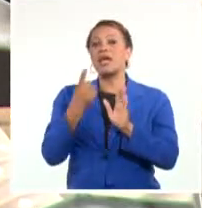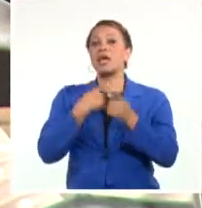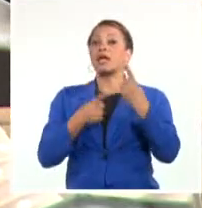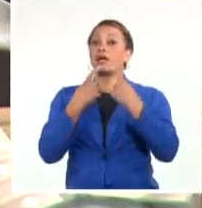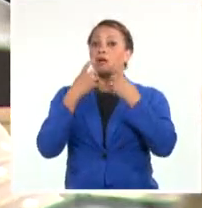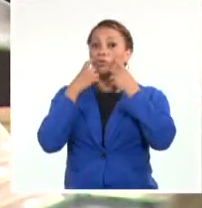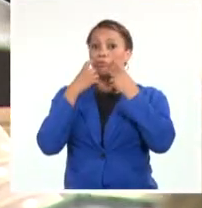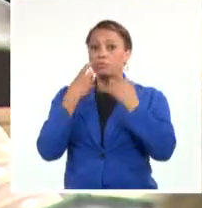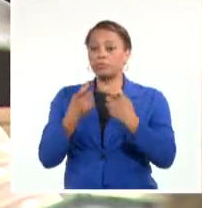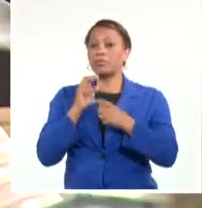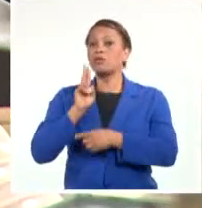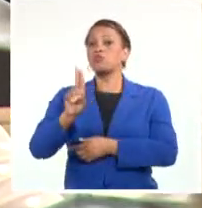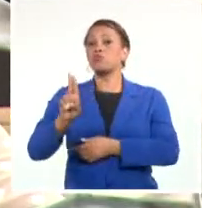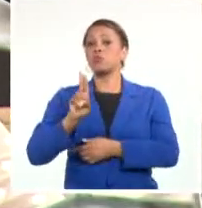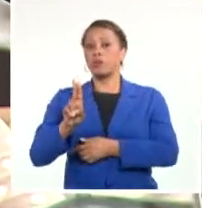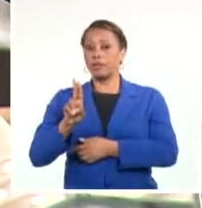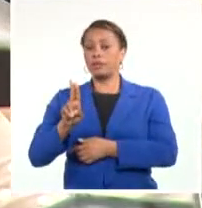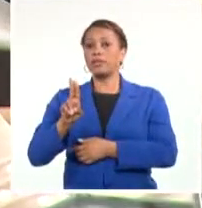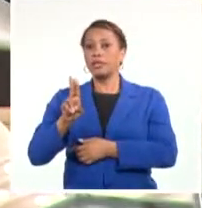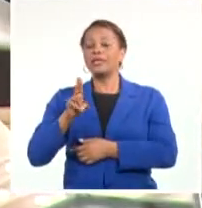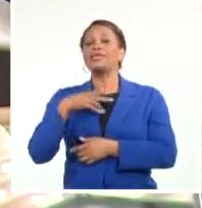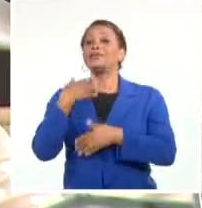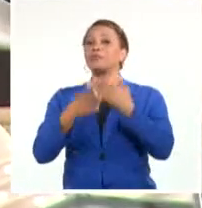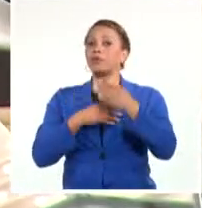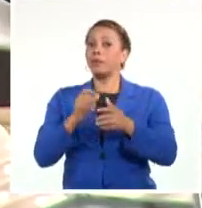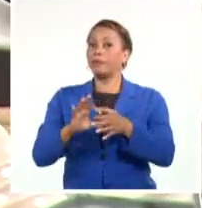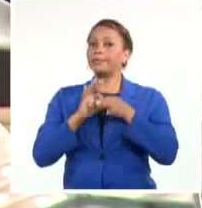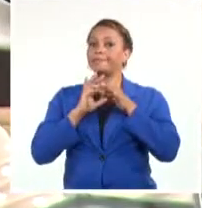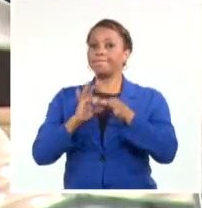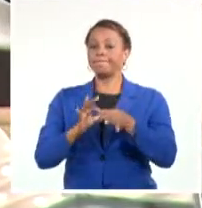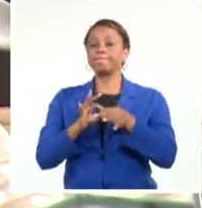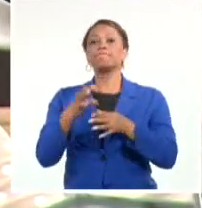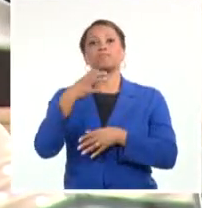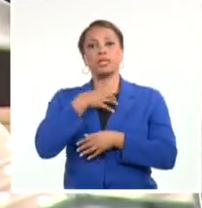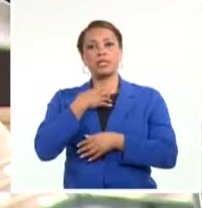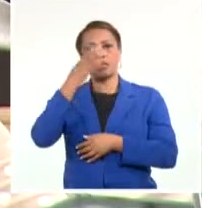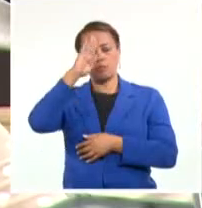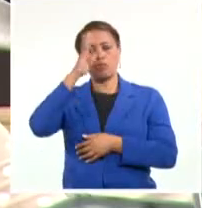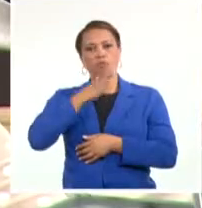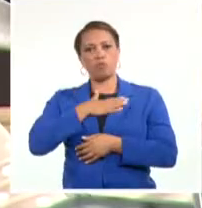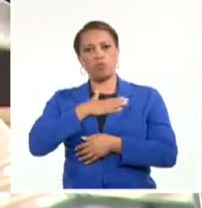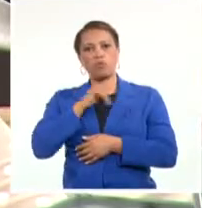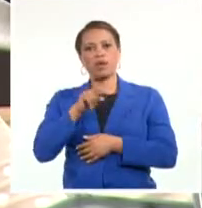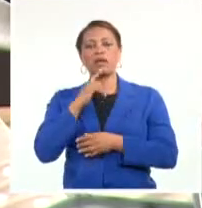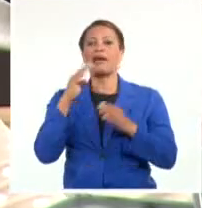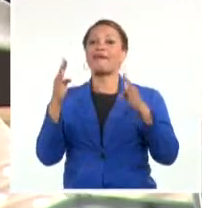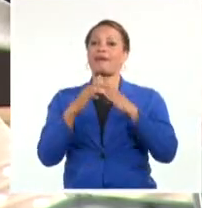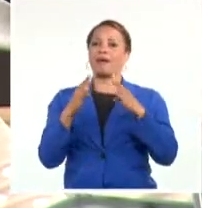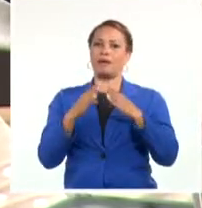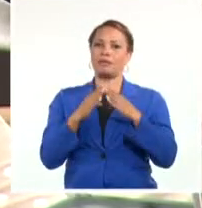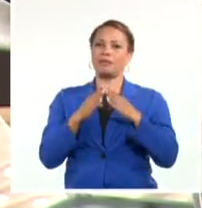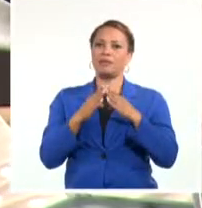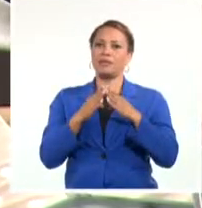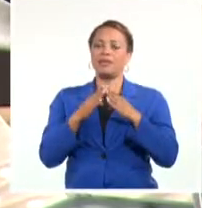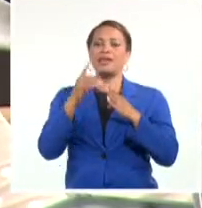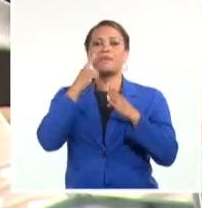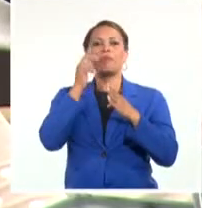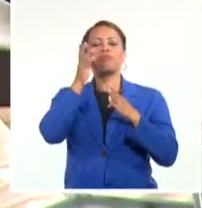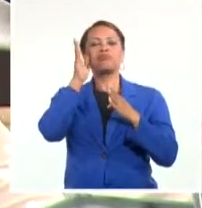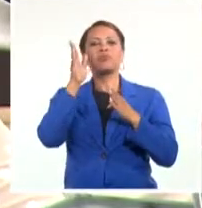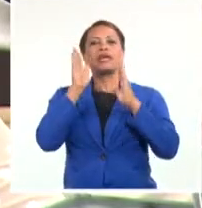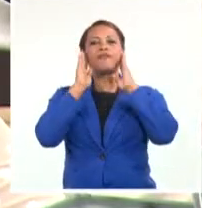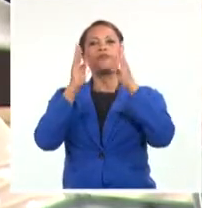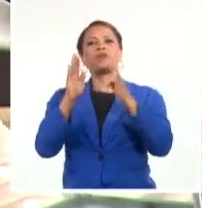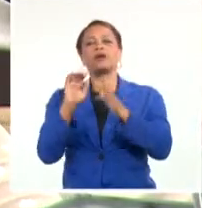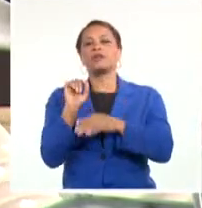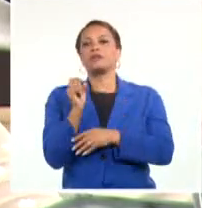problemática y tan urgente que tenemos en el país, que sigue siendo la vivienda, pongamos en la visión de que no va a